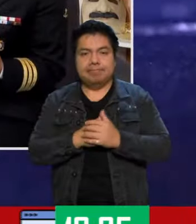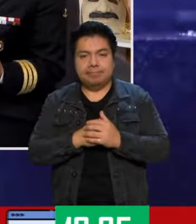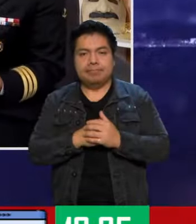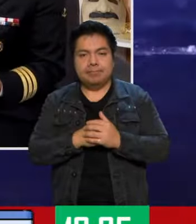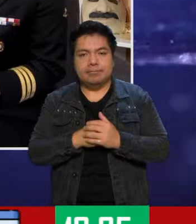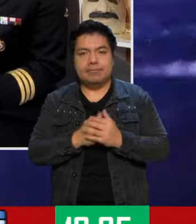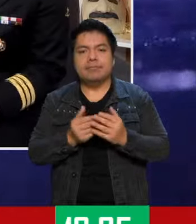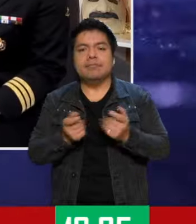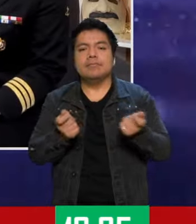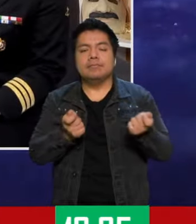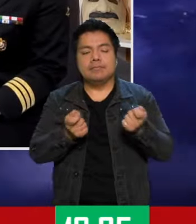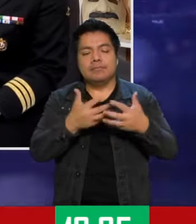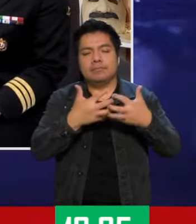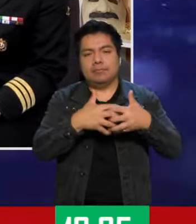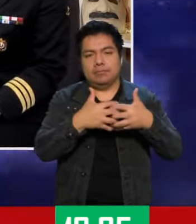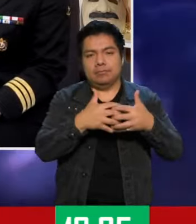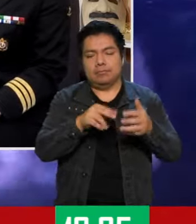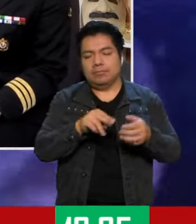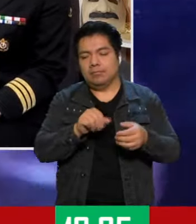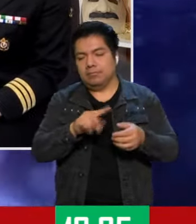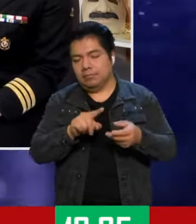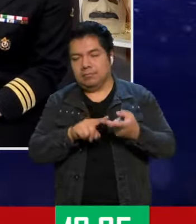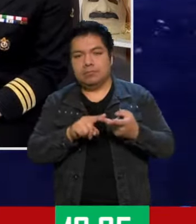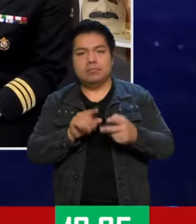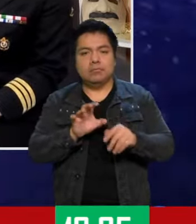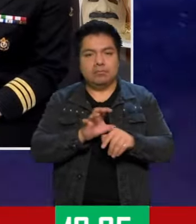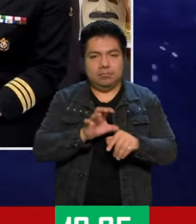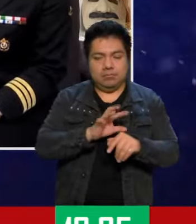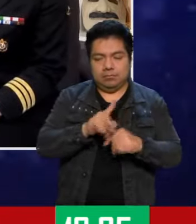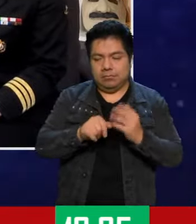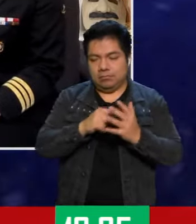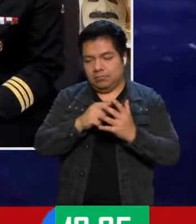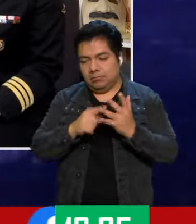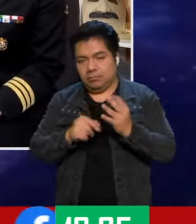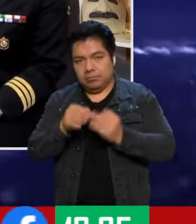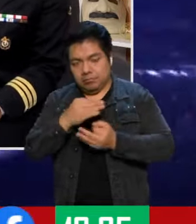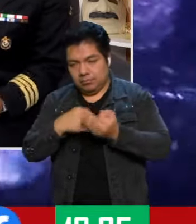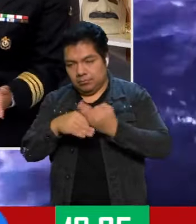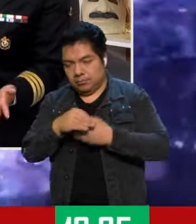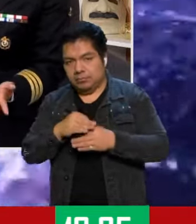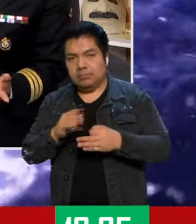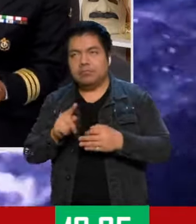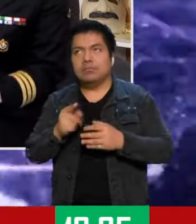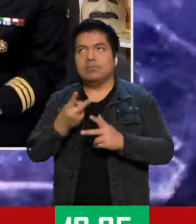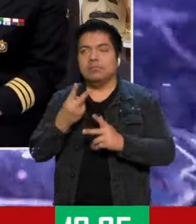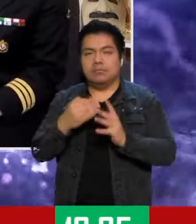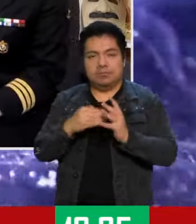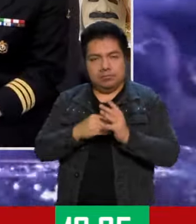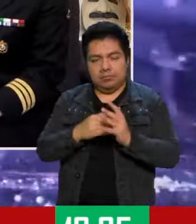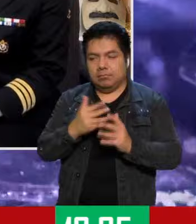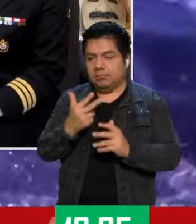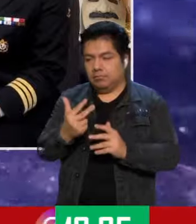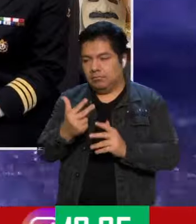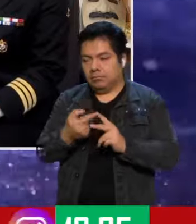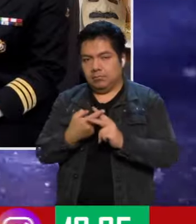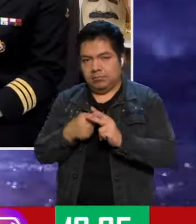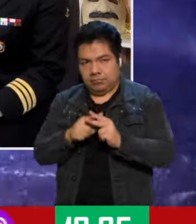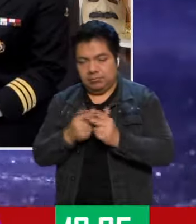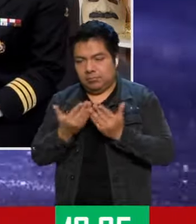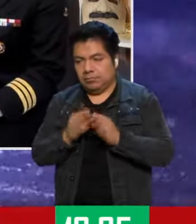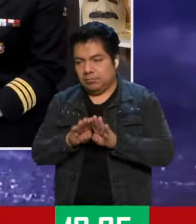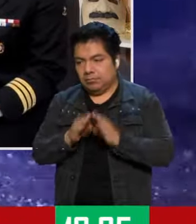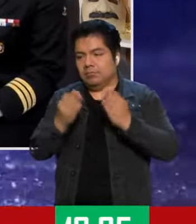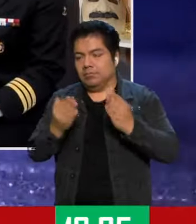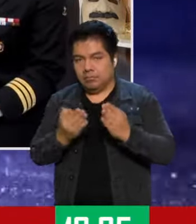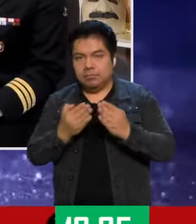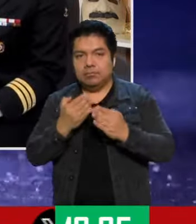maquinistas navales, electrónicas. Y después ya el parteaguas es en el 2008, cuando abre las puertas la heroica Escuela